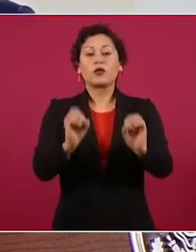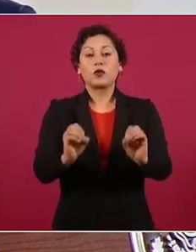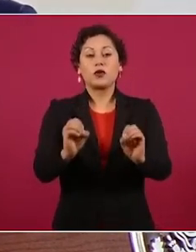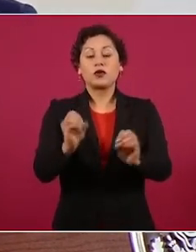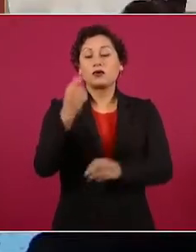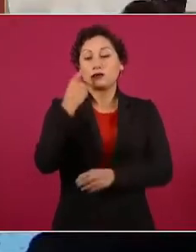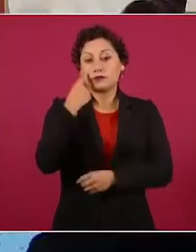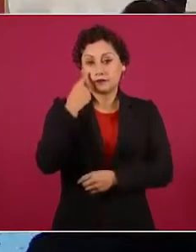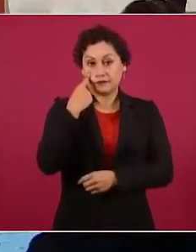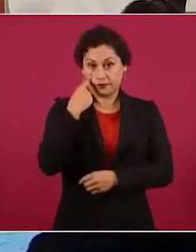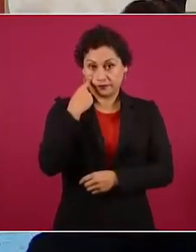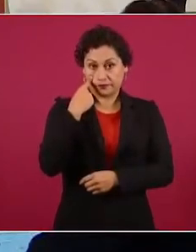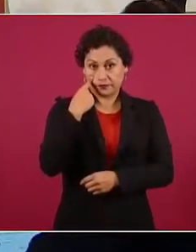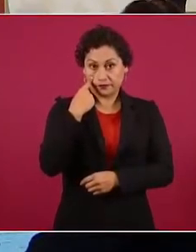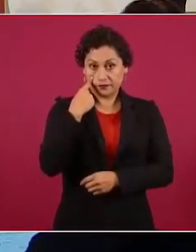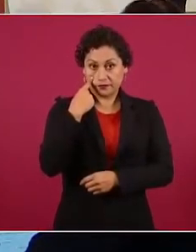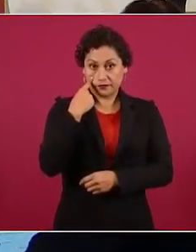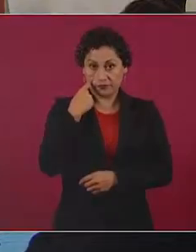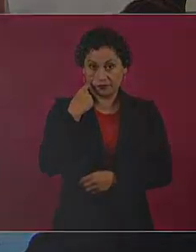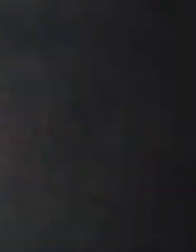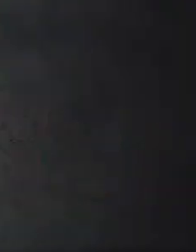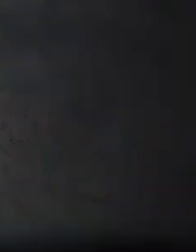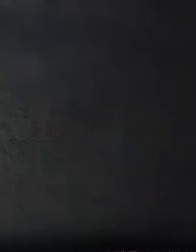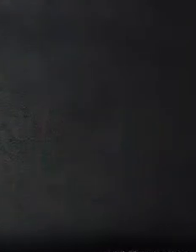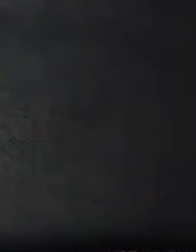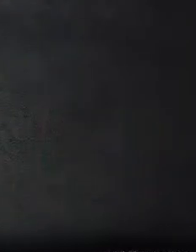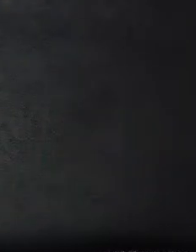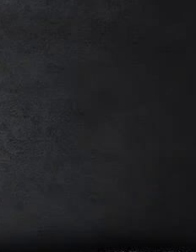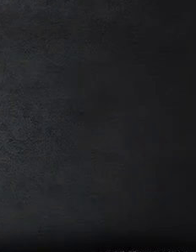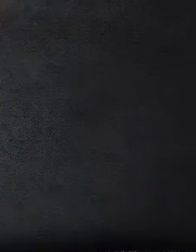lo que hicieron en Calica.